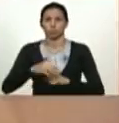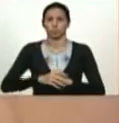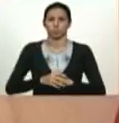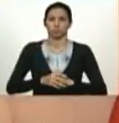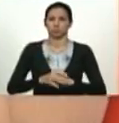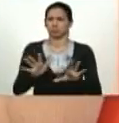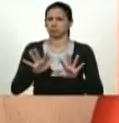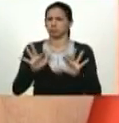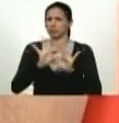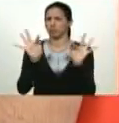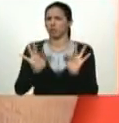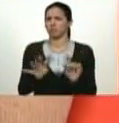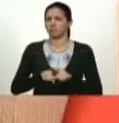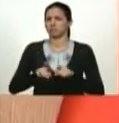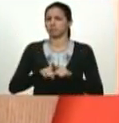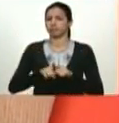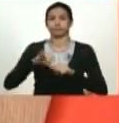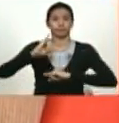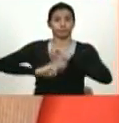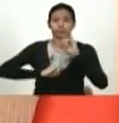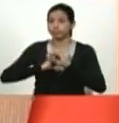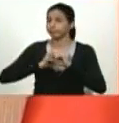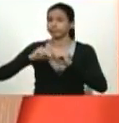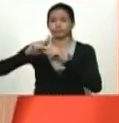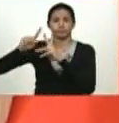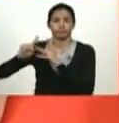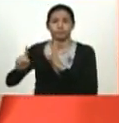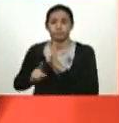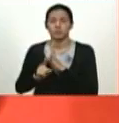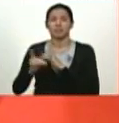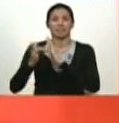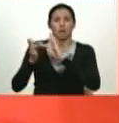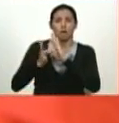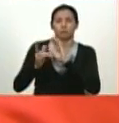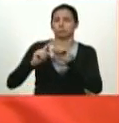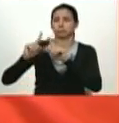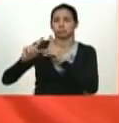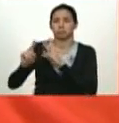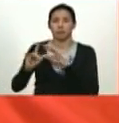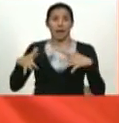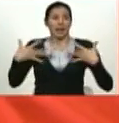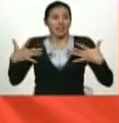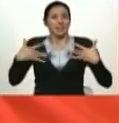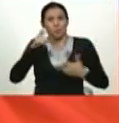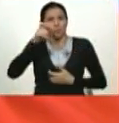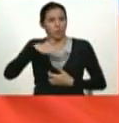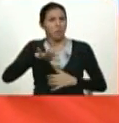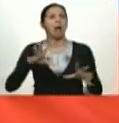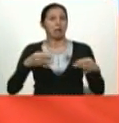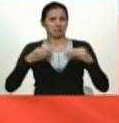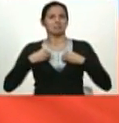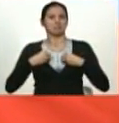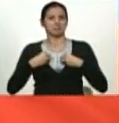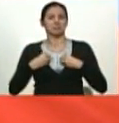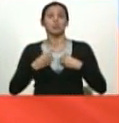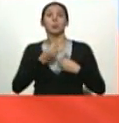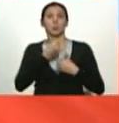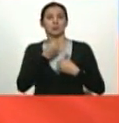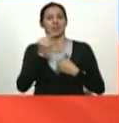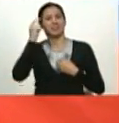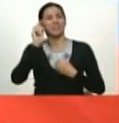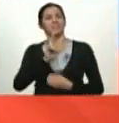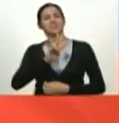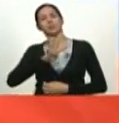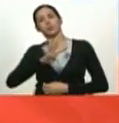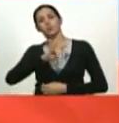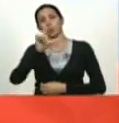de carácter internacional. Y qué alegría cómo ha recibido nuestro pueblo desde aquel día, 24 de julio